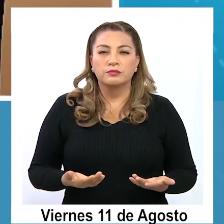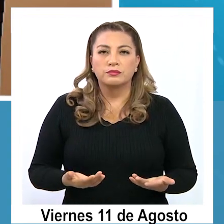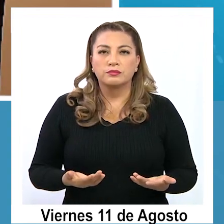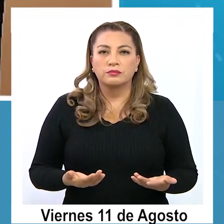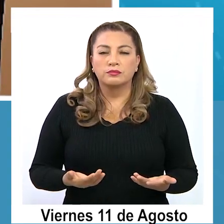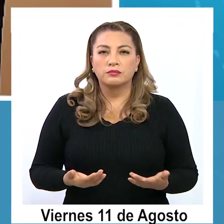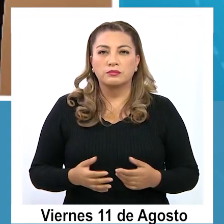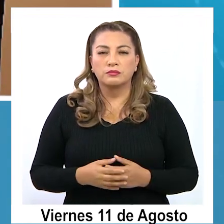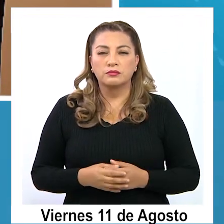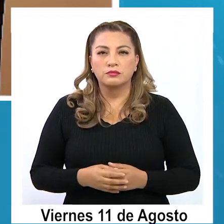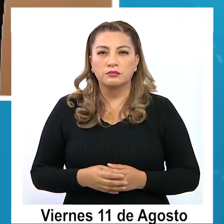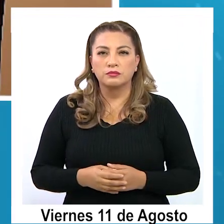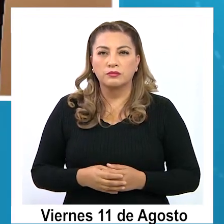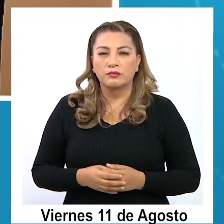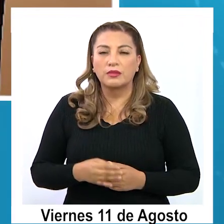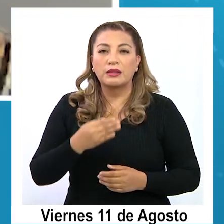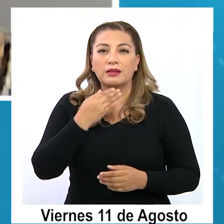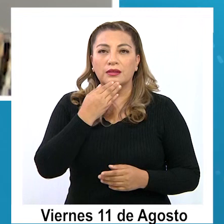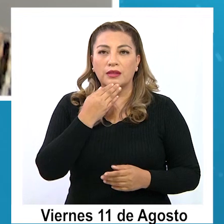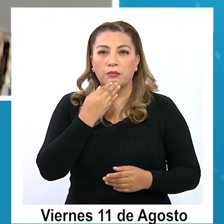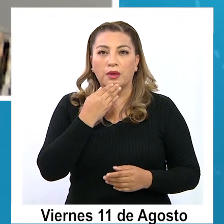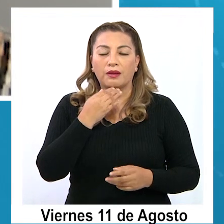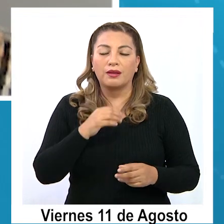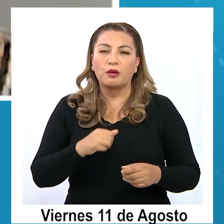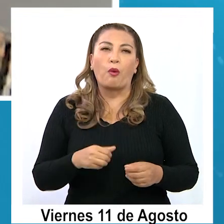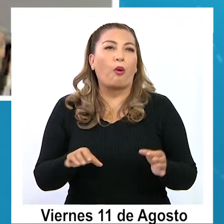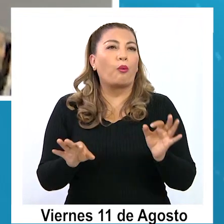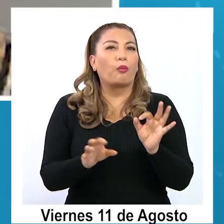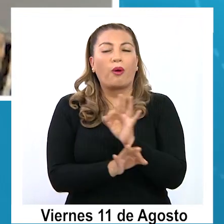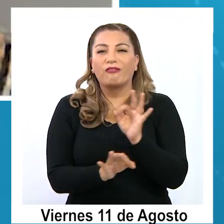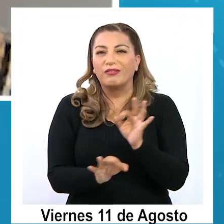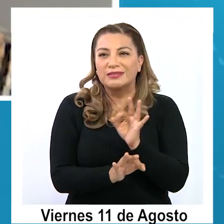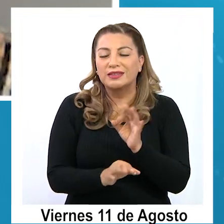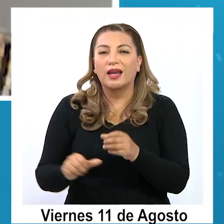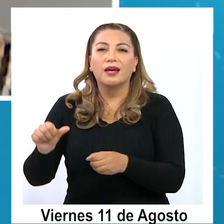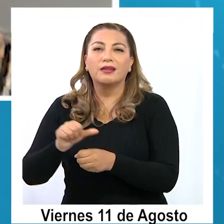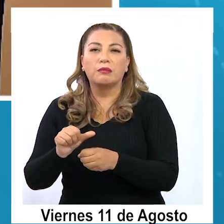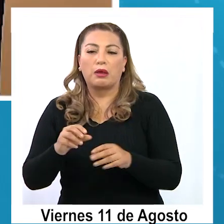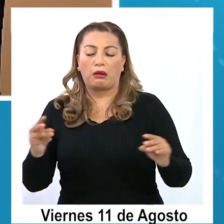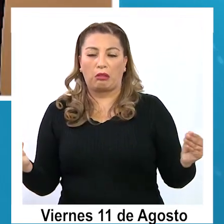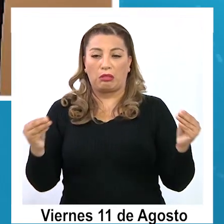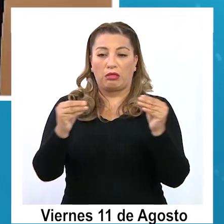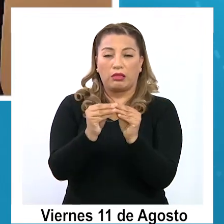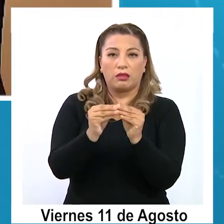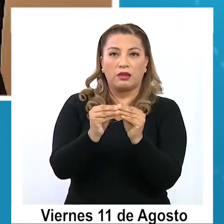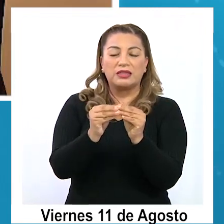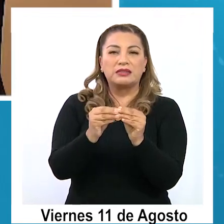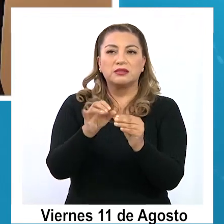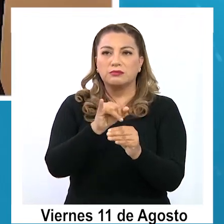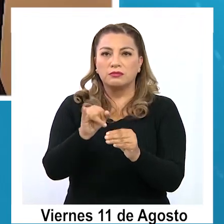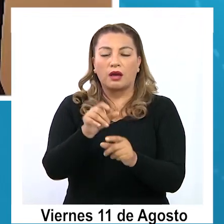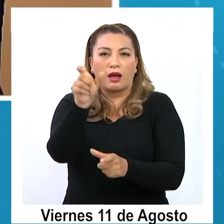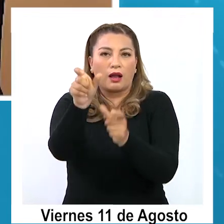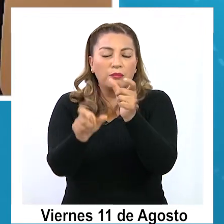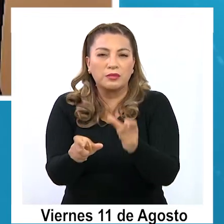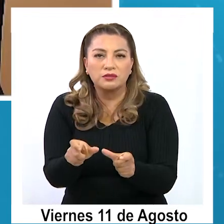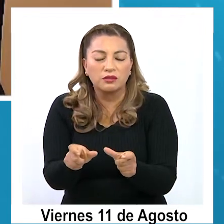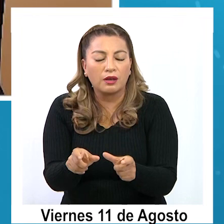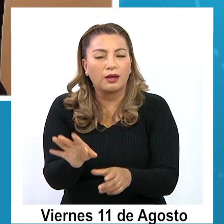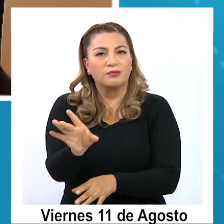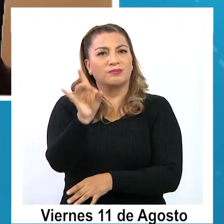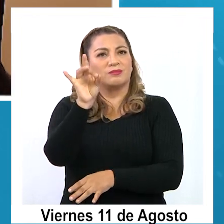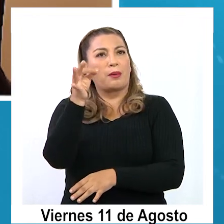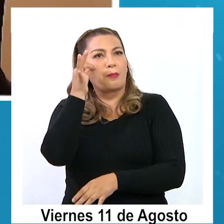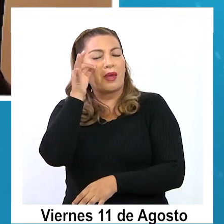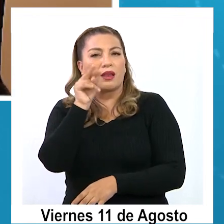física y también aplicable a la química, ¿no? Toda acción tiene una reacción, y efectivamente aquí como que vamos